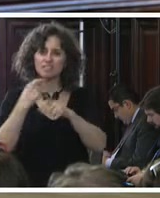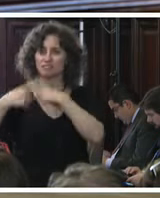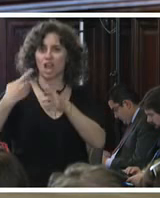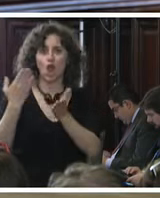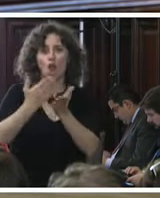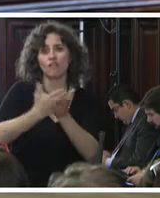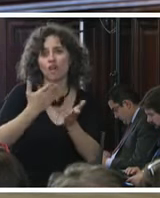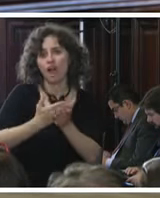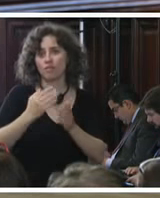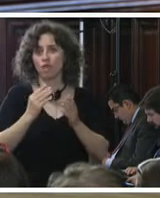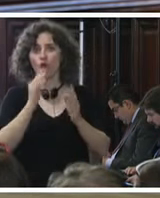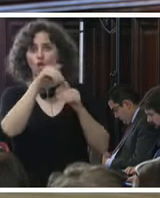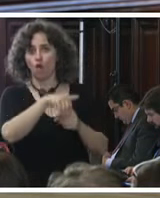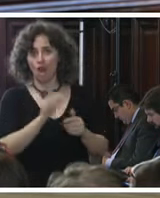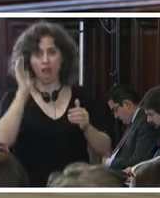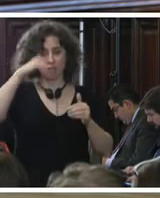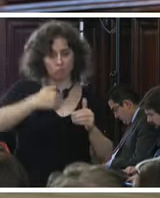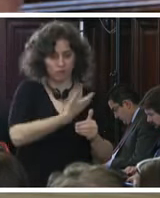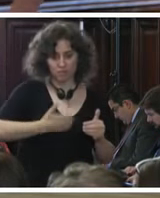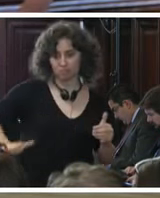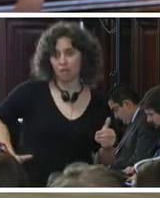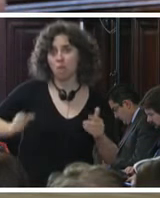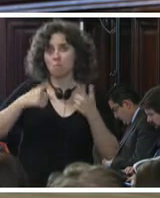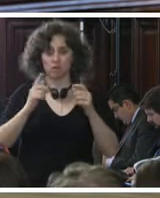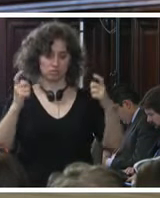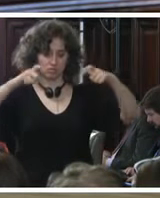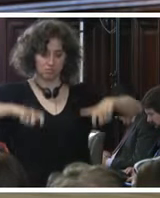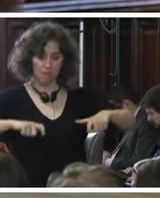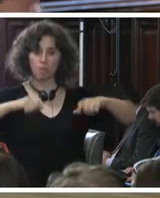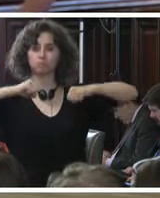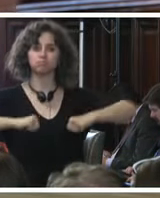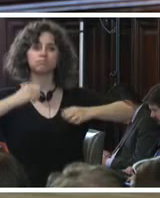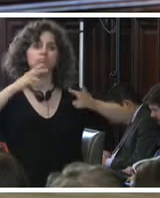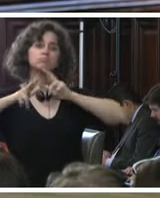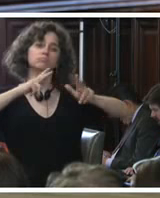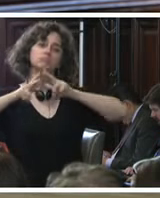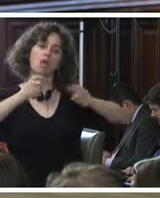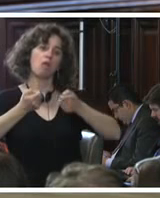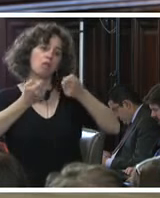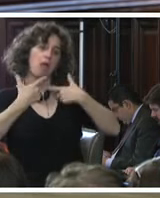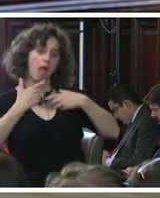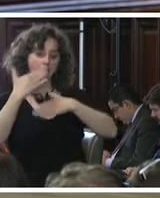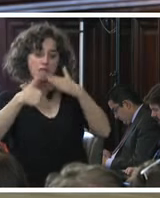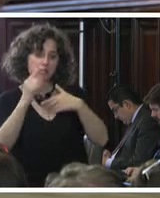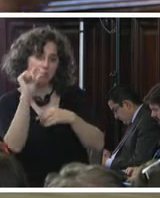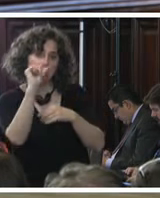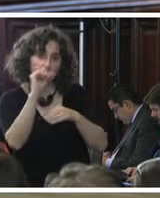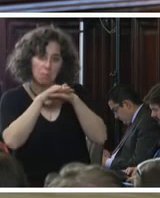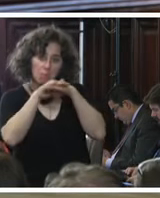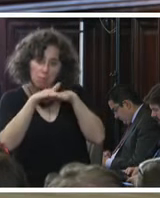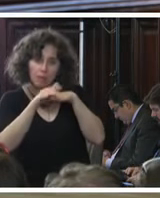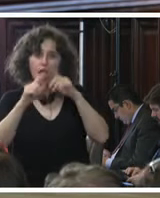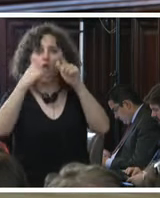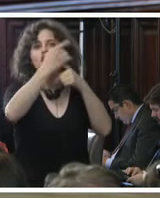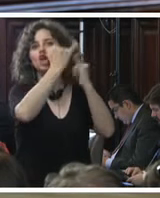Procuraduría General de la República porque nos sentamos en la mesa a hablar nos dan avances mínimos y al otro día sale